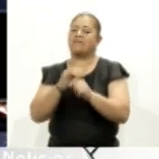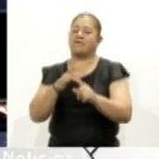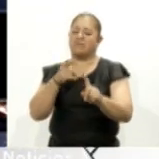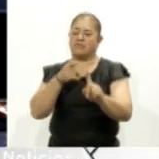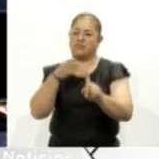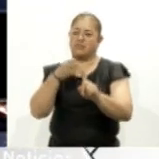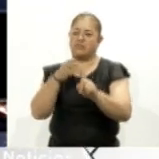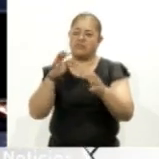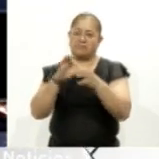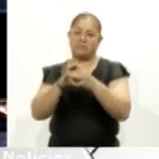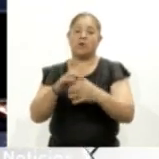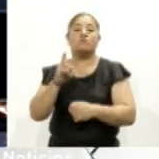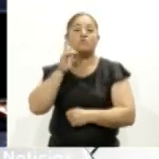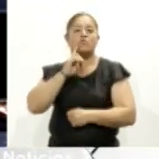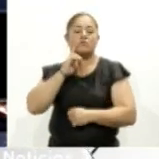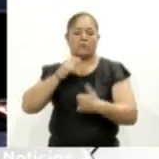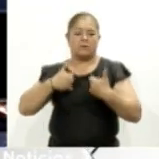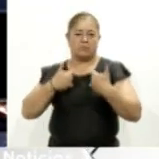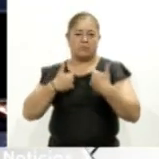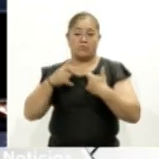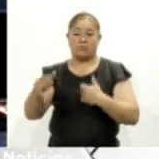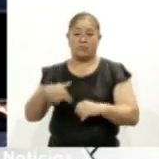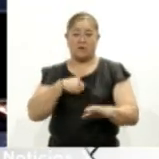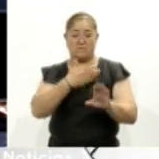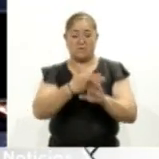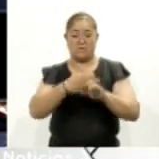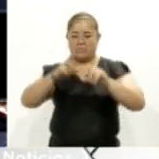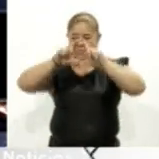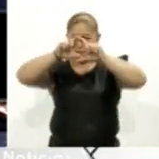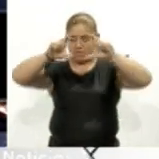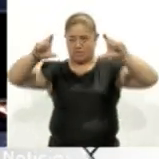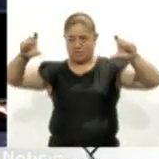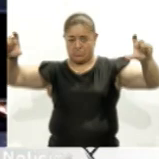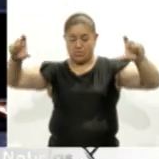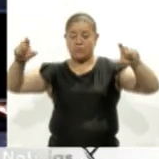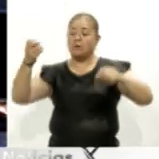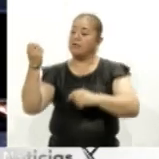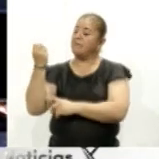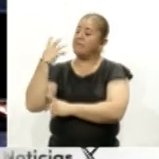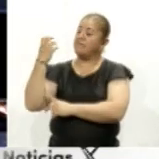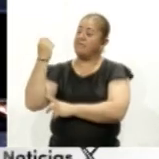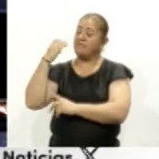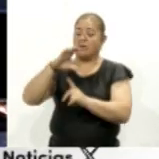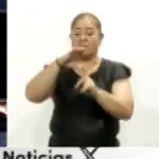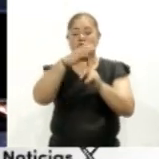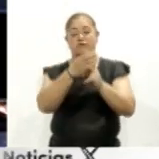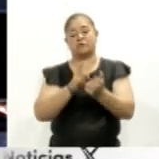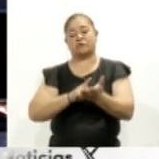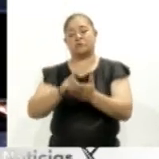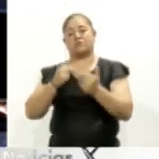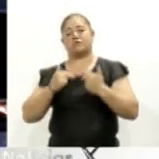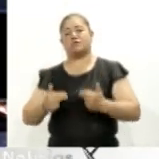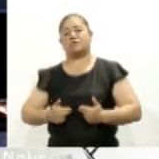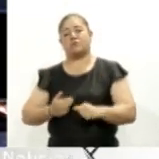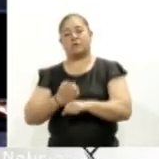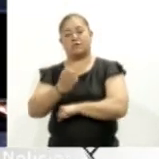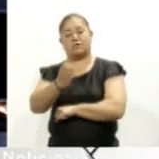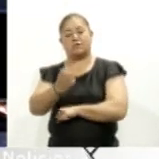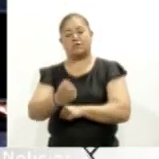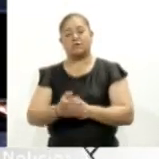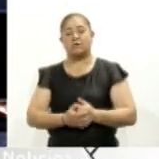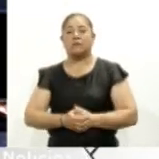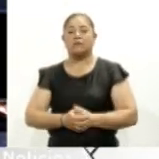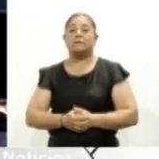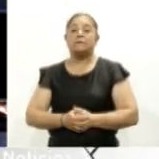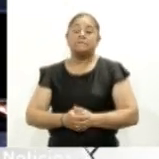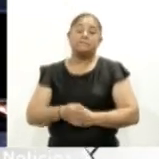Mujeres jóvenes ante la violencia fue el título de la conferencia impartida por la Comisión Estatal de Derechos Humanos y